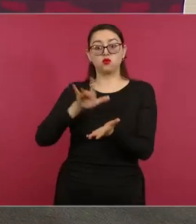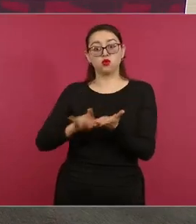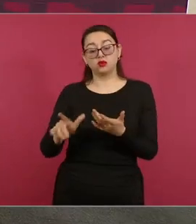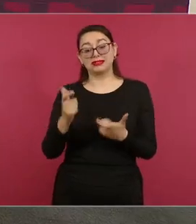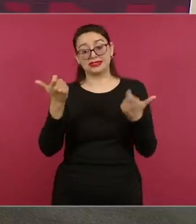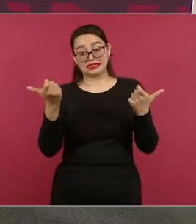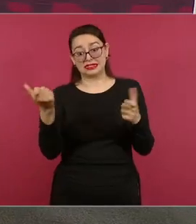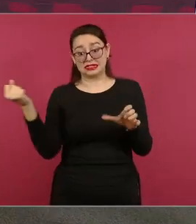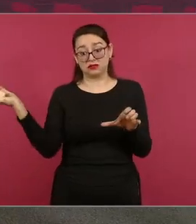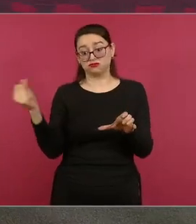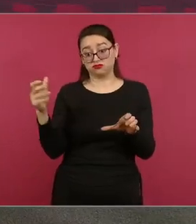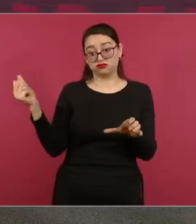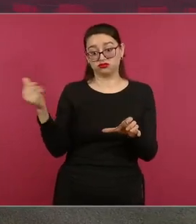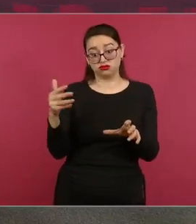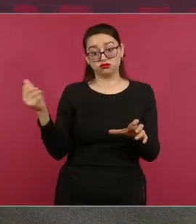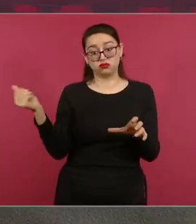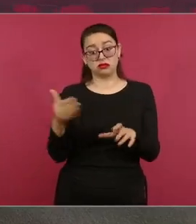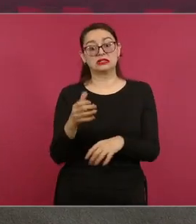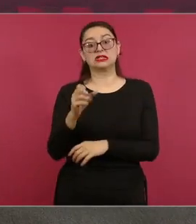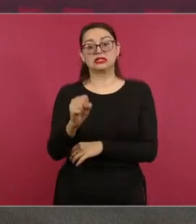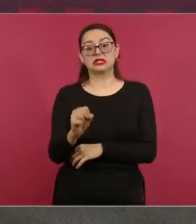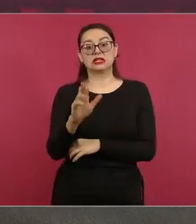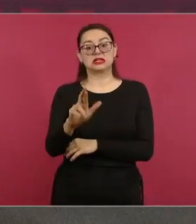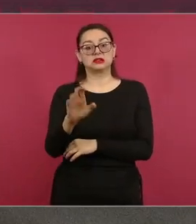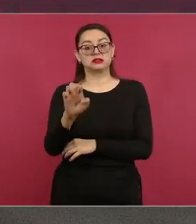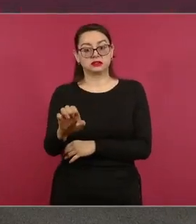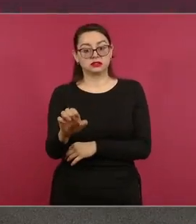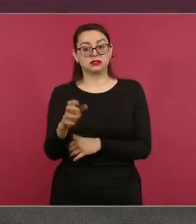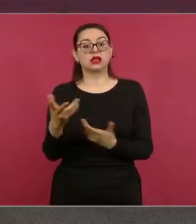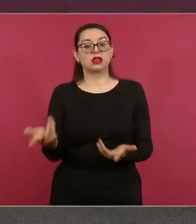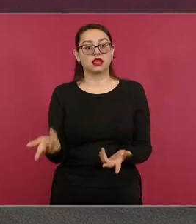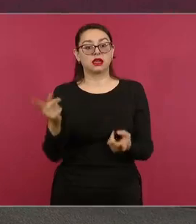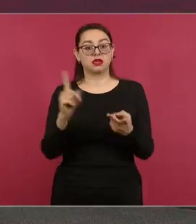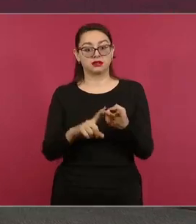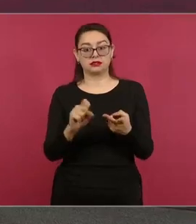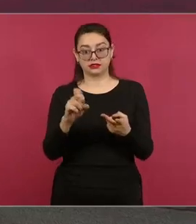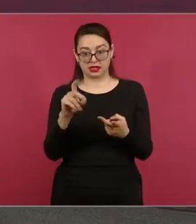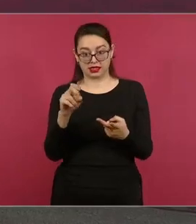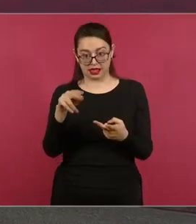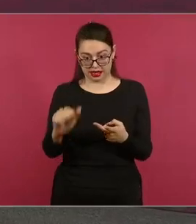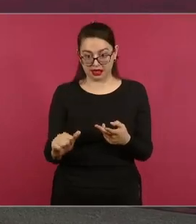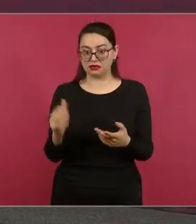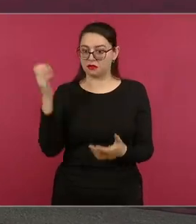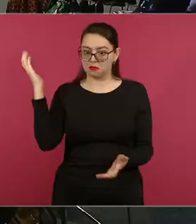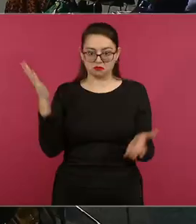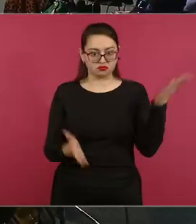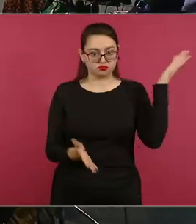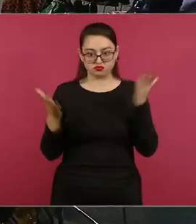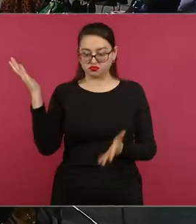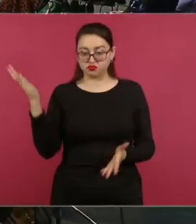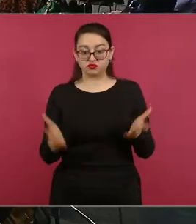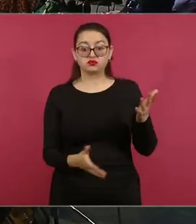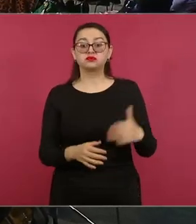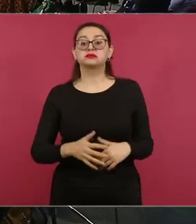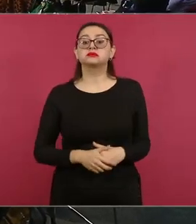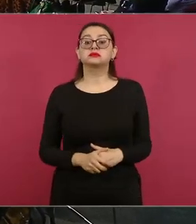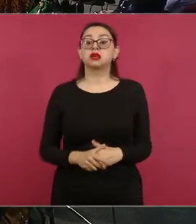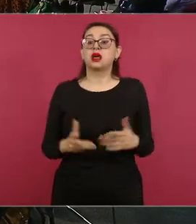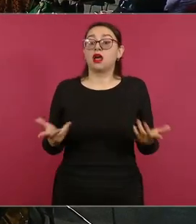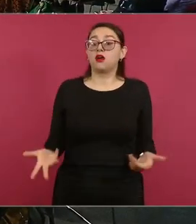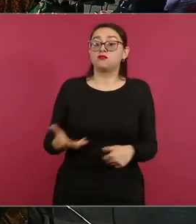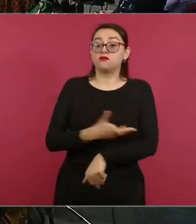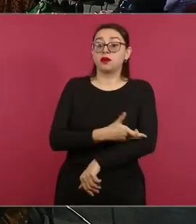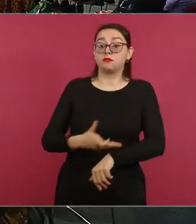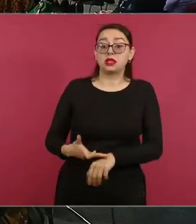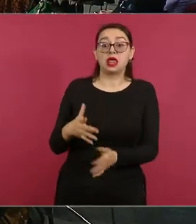la Secretaría de Relaciones Exteriores y de la Secretaría de Defensa. ¿Y el monto de apoyo a las familias ya